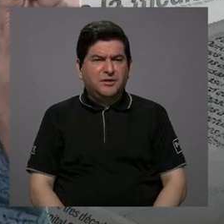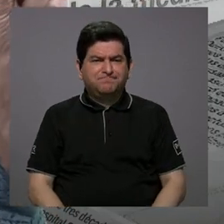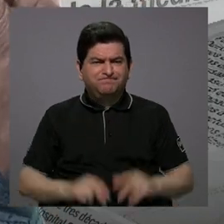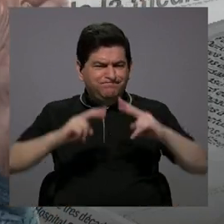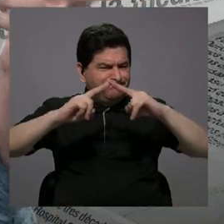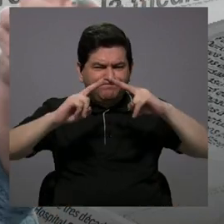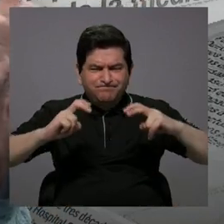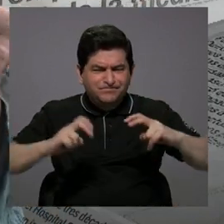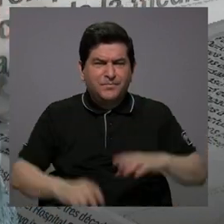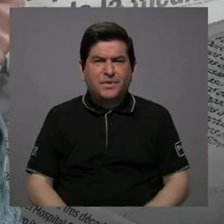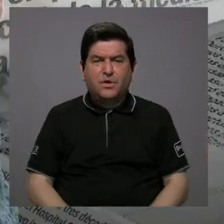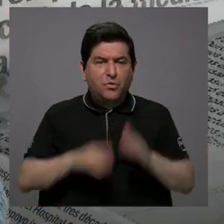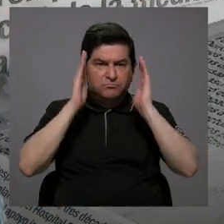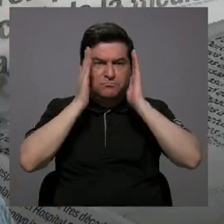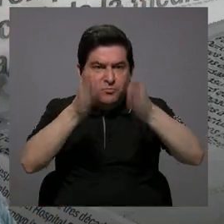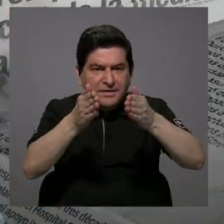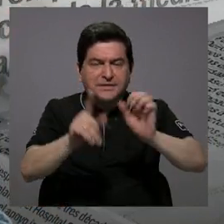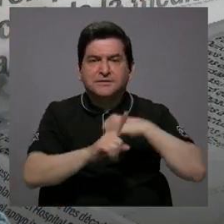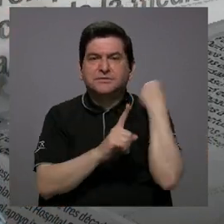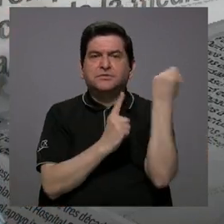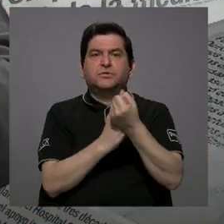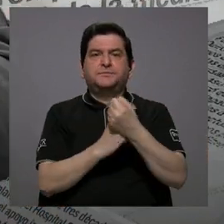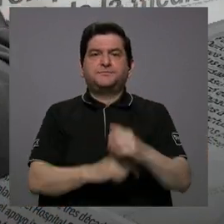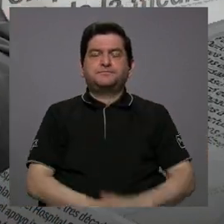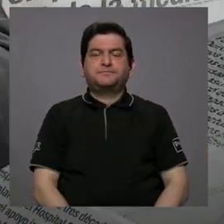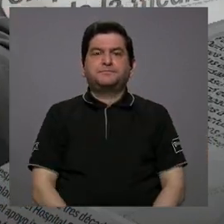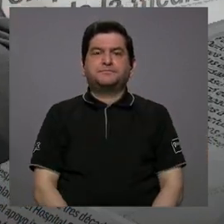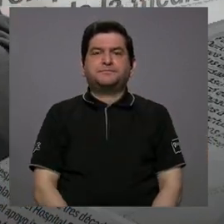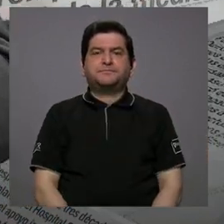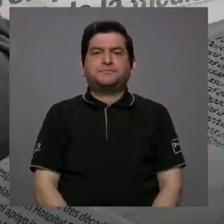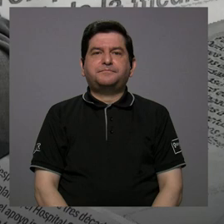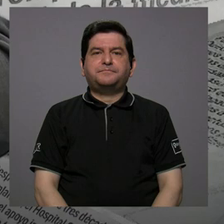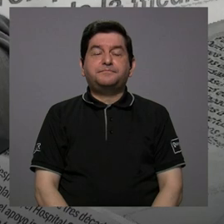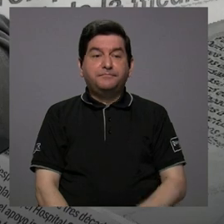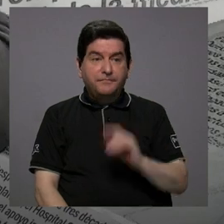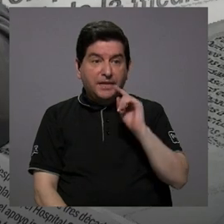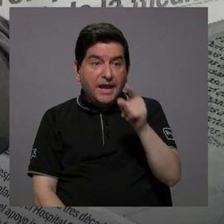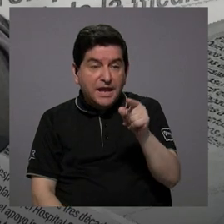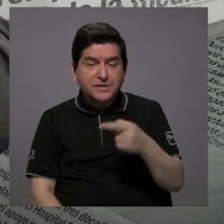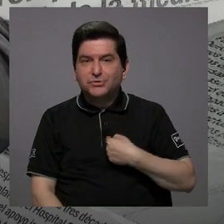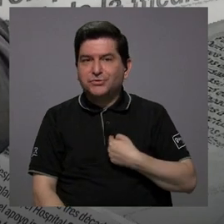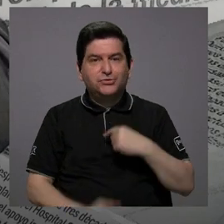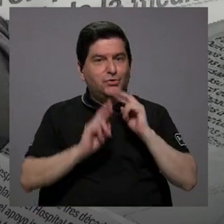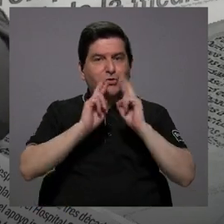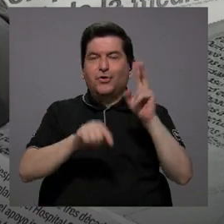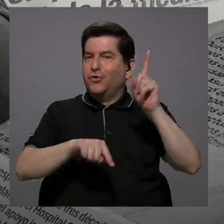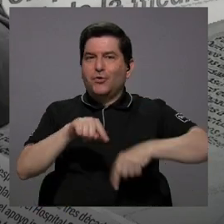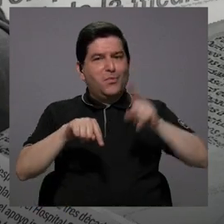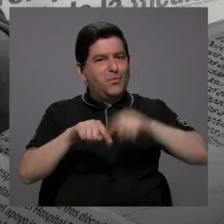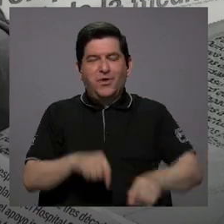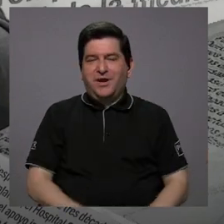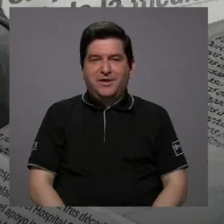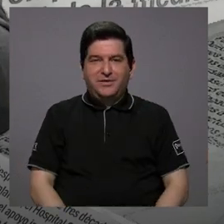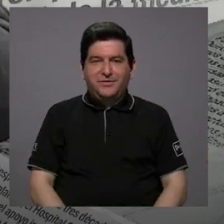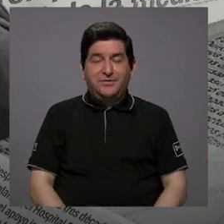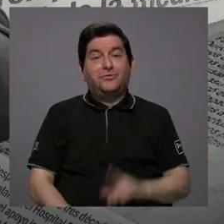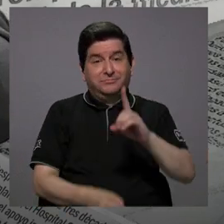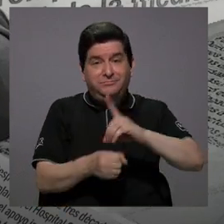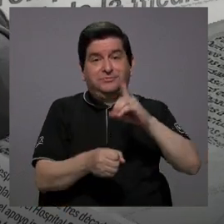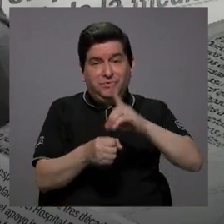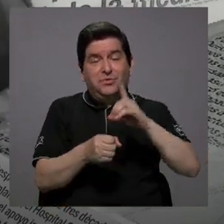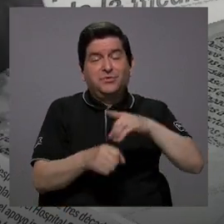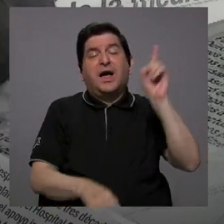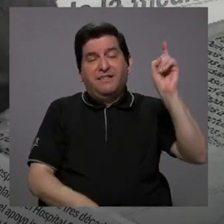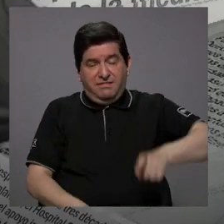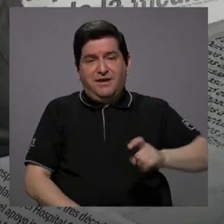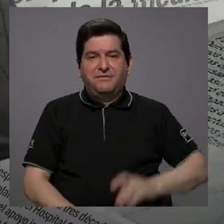o no pone su vista en esa situación? Bueno, eso no se lo podría responder yo, eso lo tendrían que responder los señores y las señoras